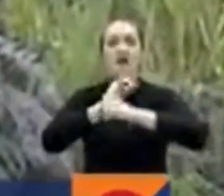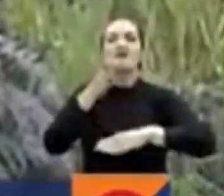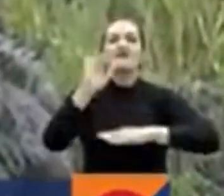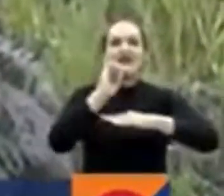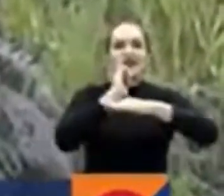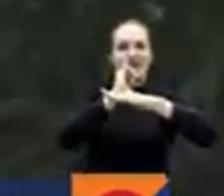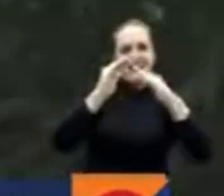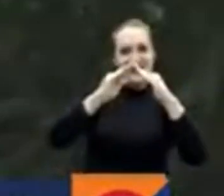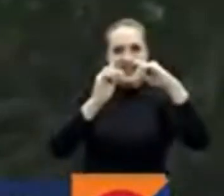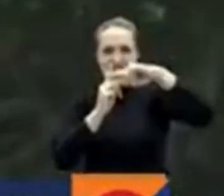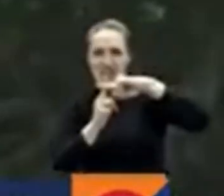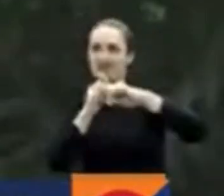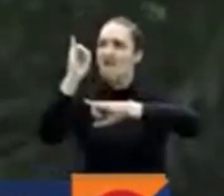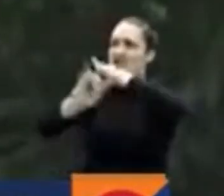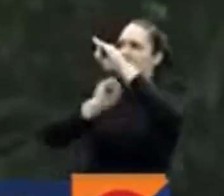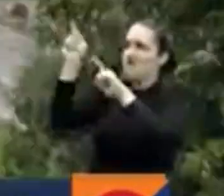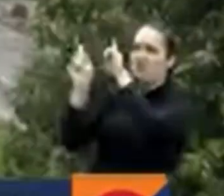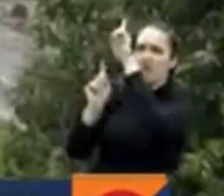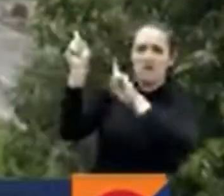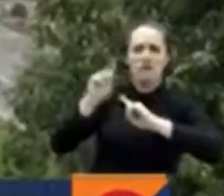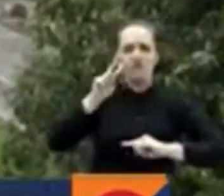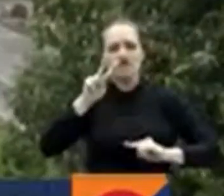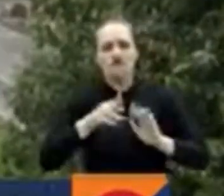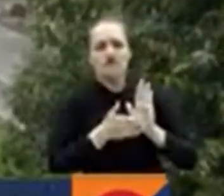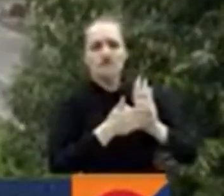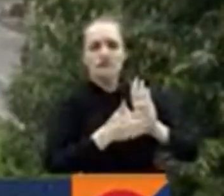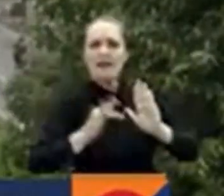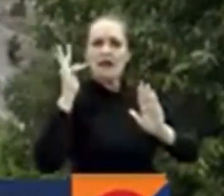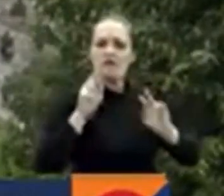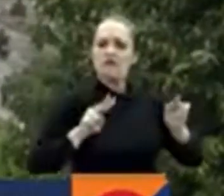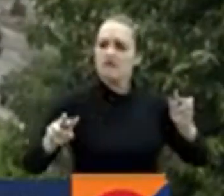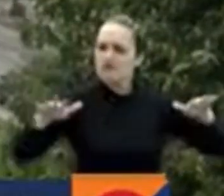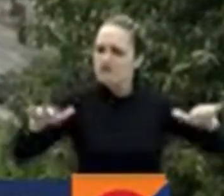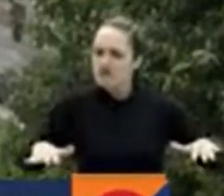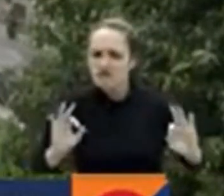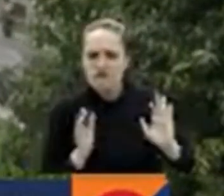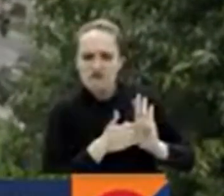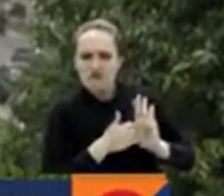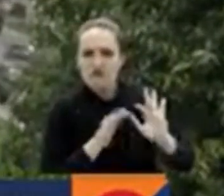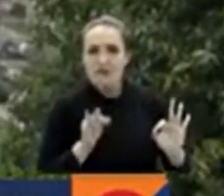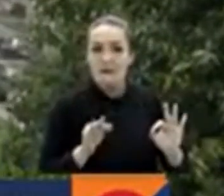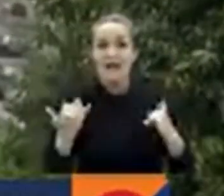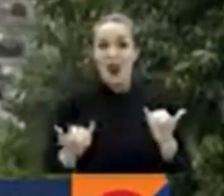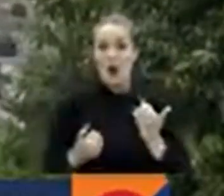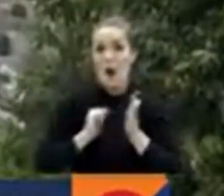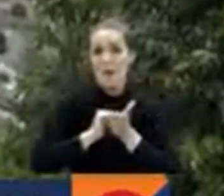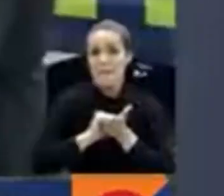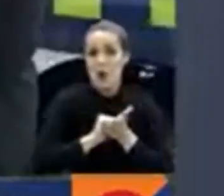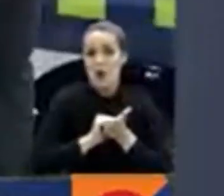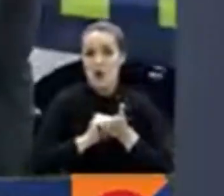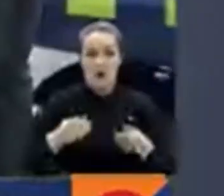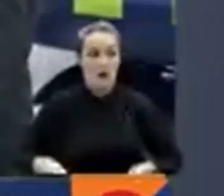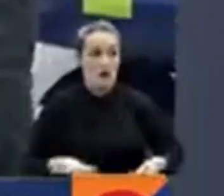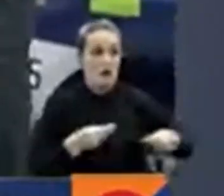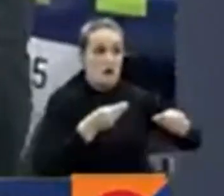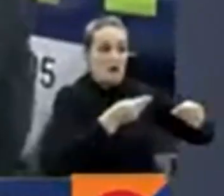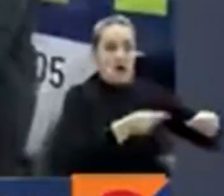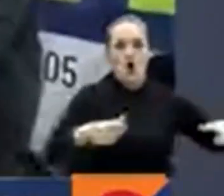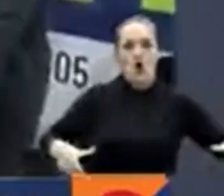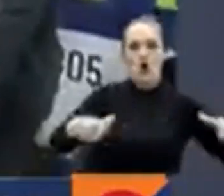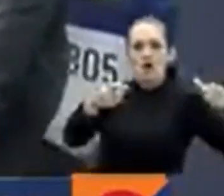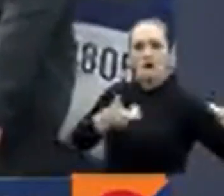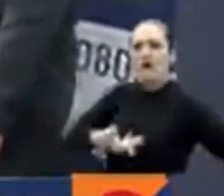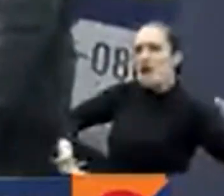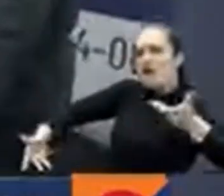harán la verificación para tener las garantías. En estos momentos este borrador está siendo socializado con los congresistas